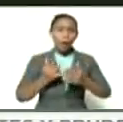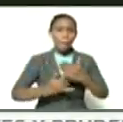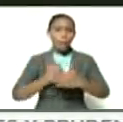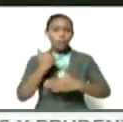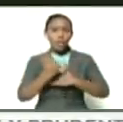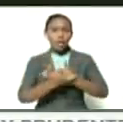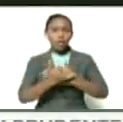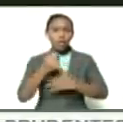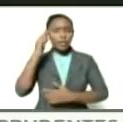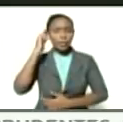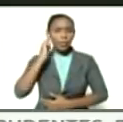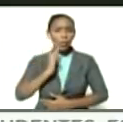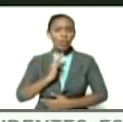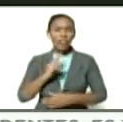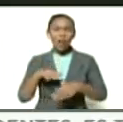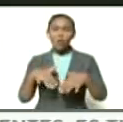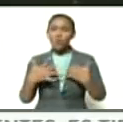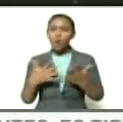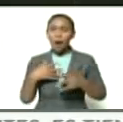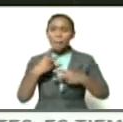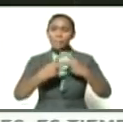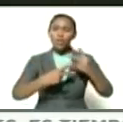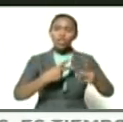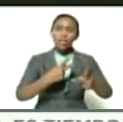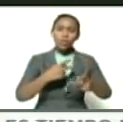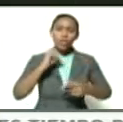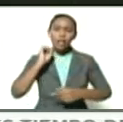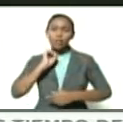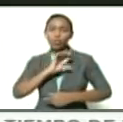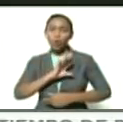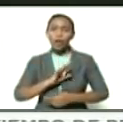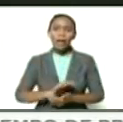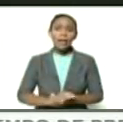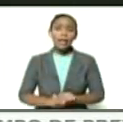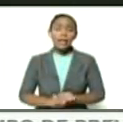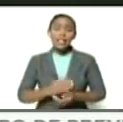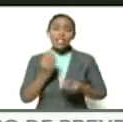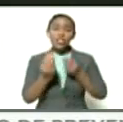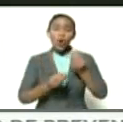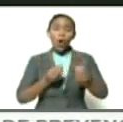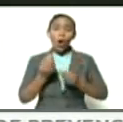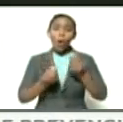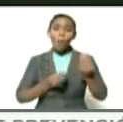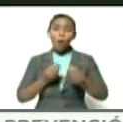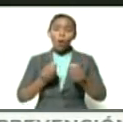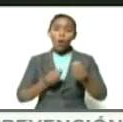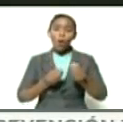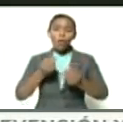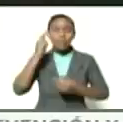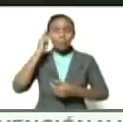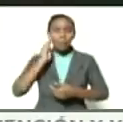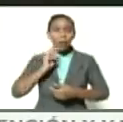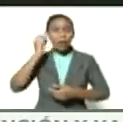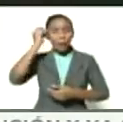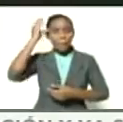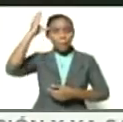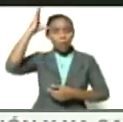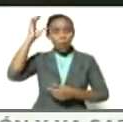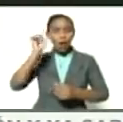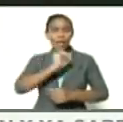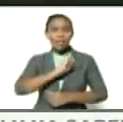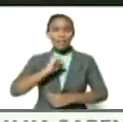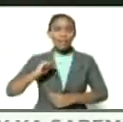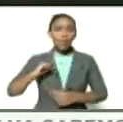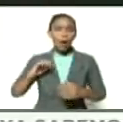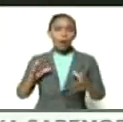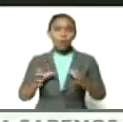Bolívar cuál fue el proceso histórico que nos llevó y cómo Simón Bolívar tuvo la capacidad individual y